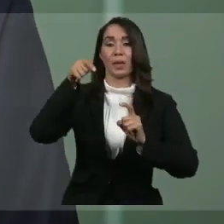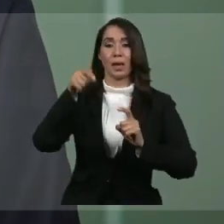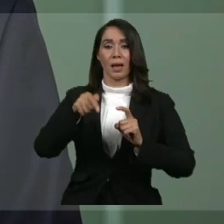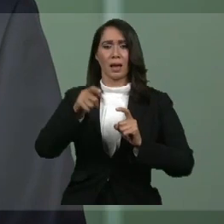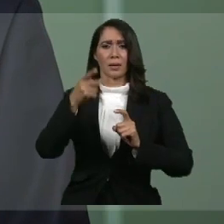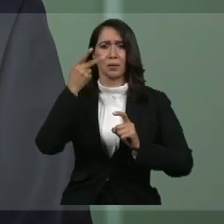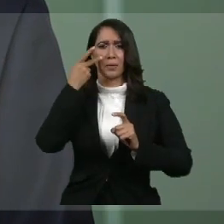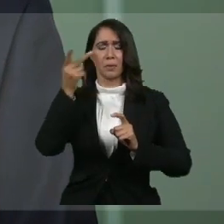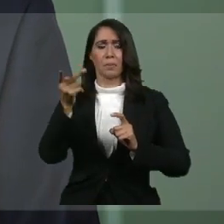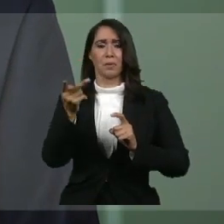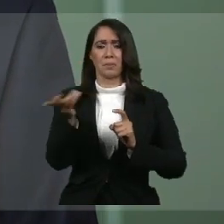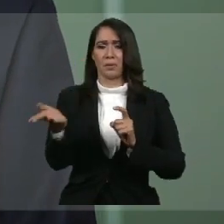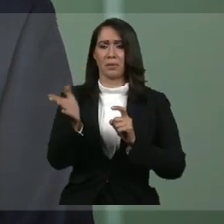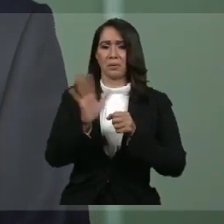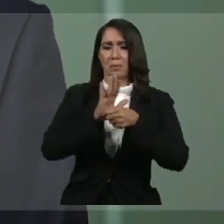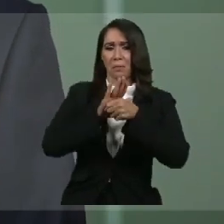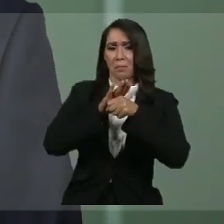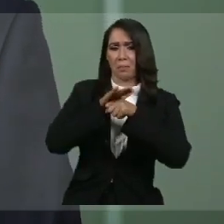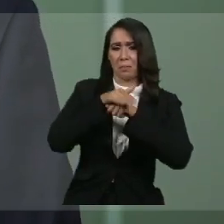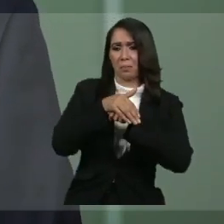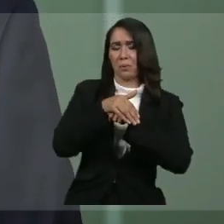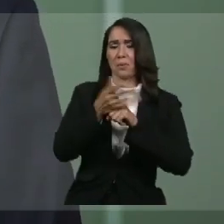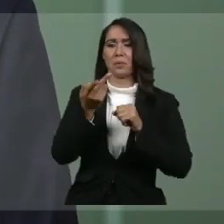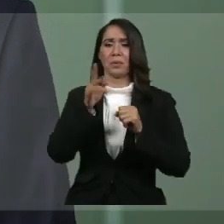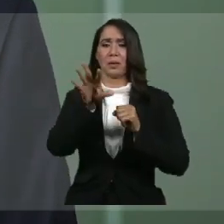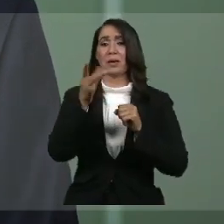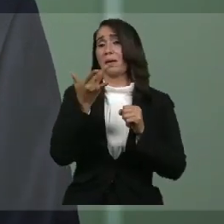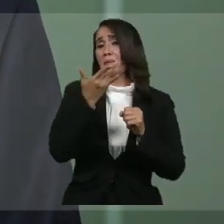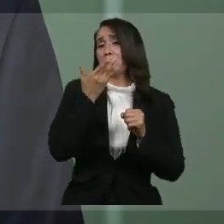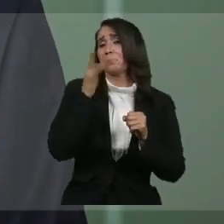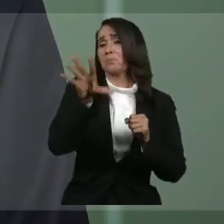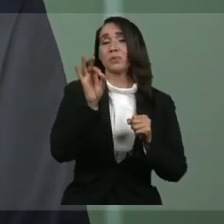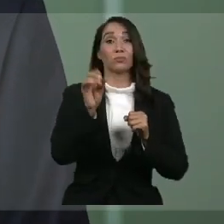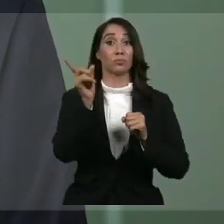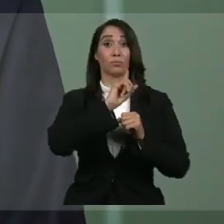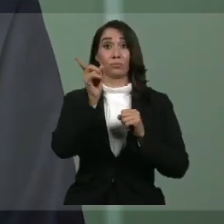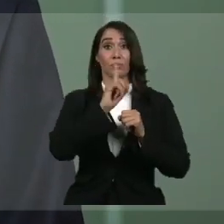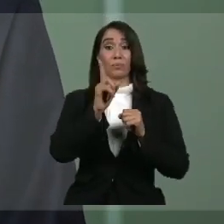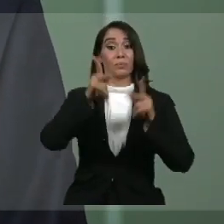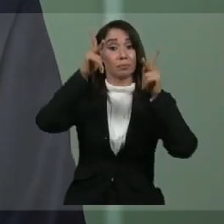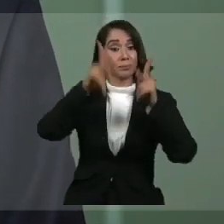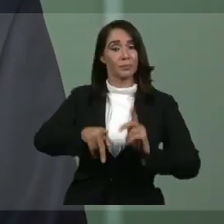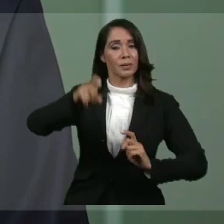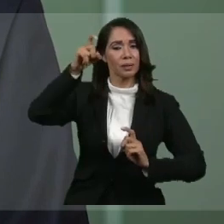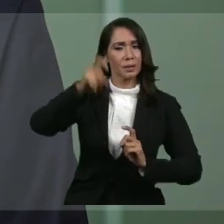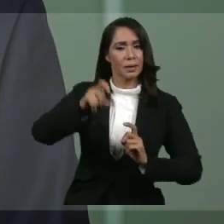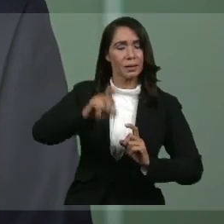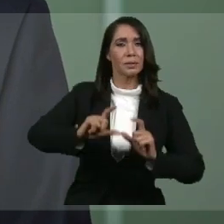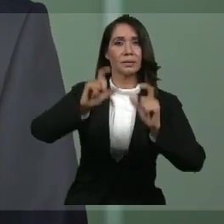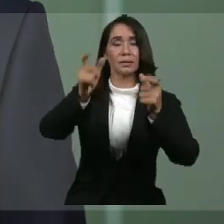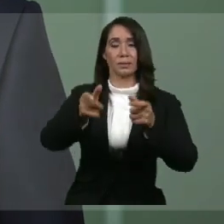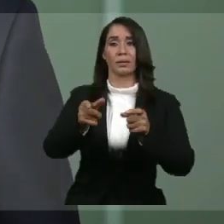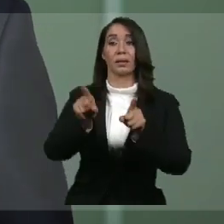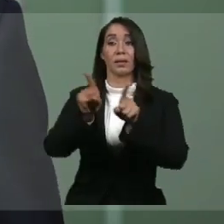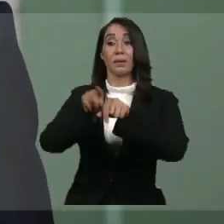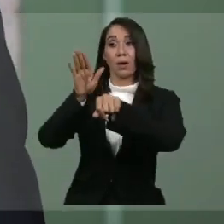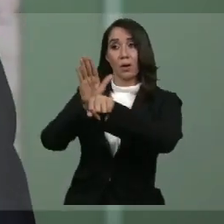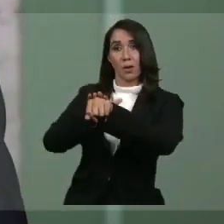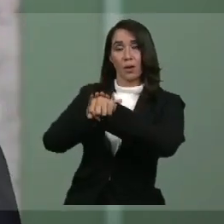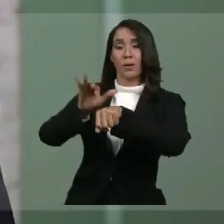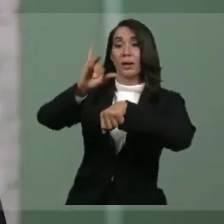a tolerar tintes políticos, discrecionalidades ni favoritismos. Las iglesias y otras